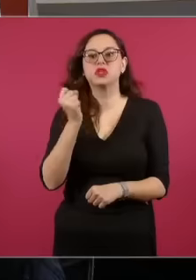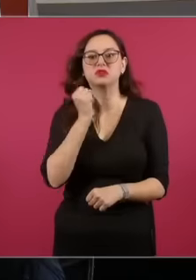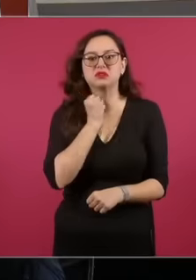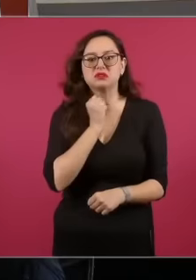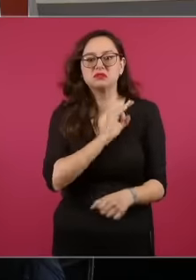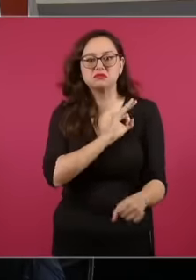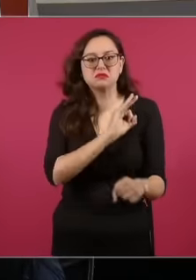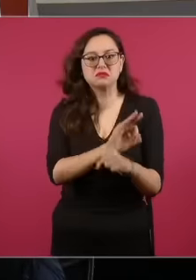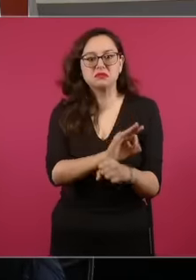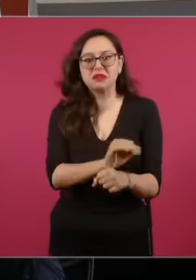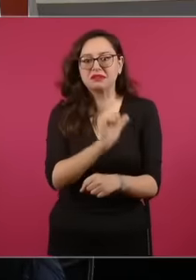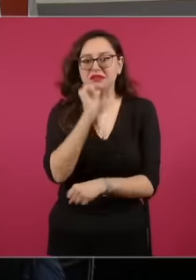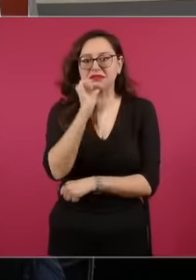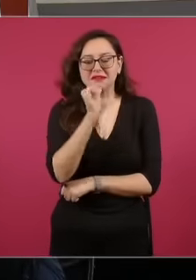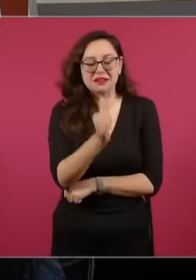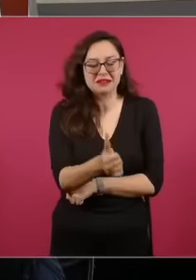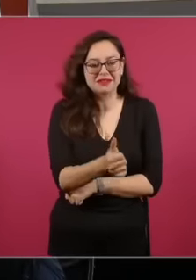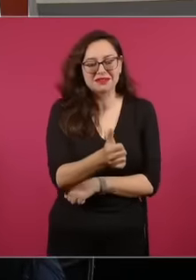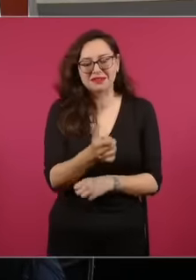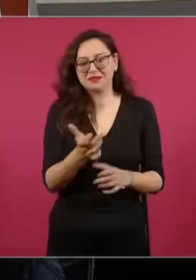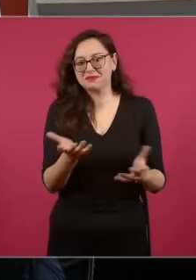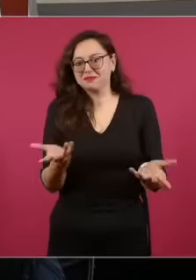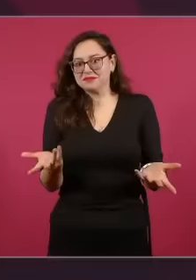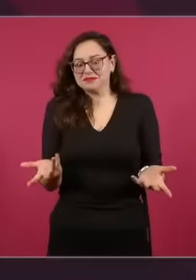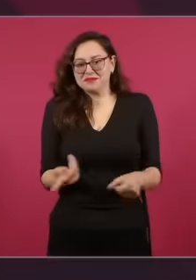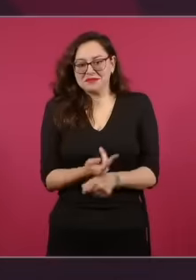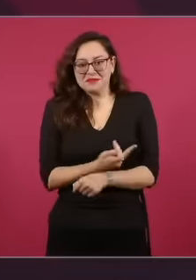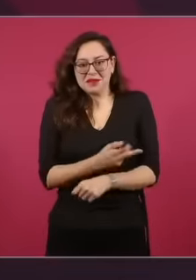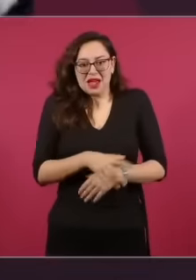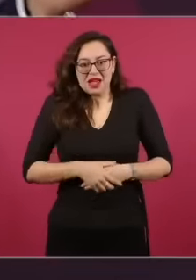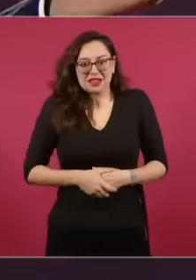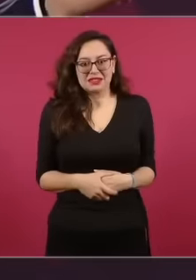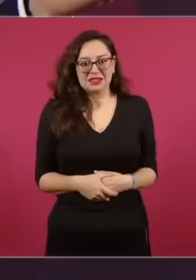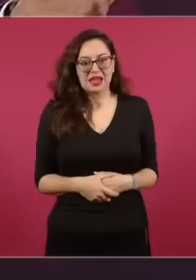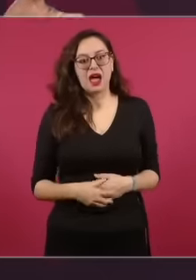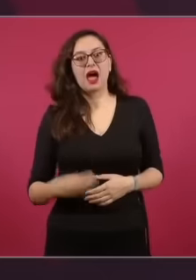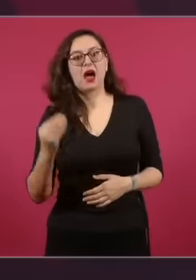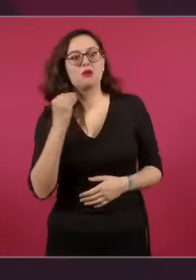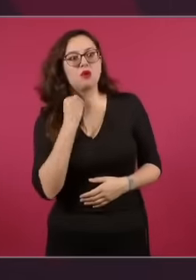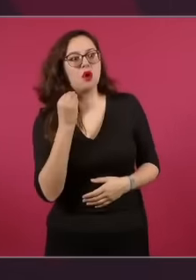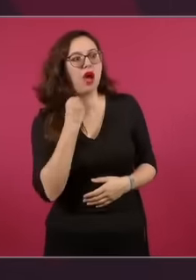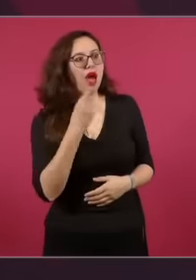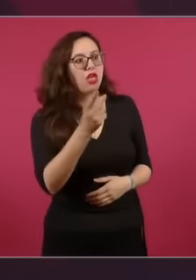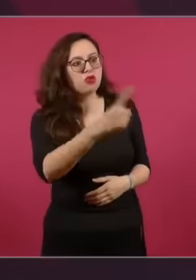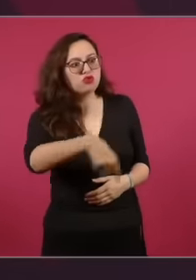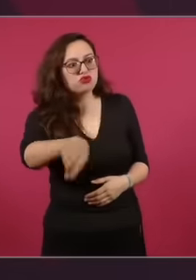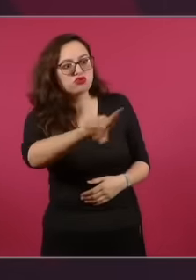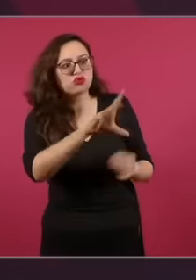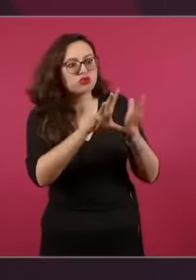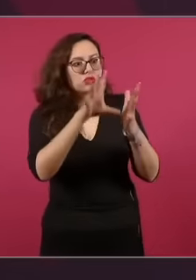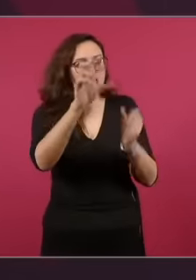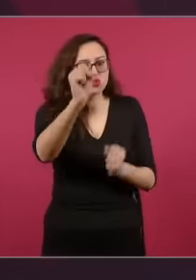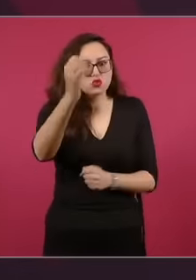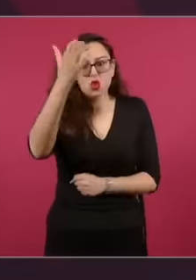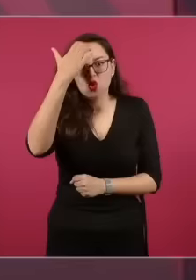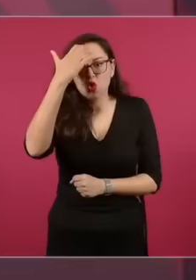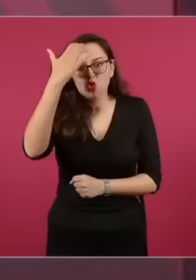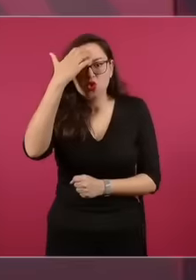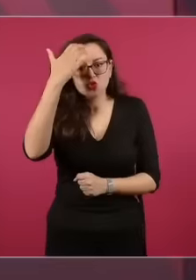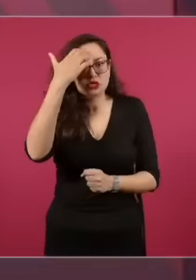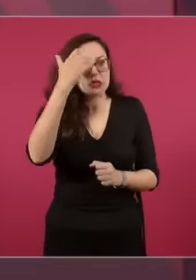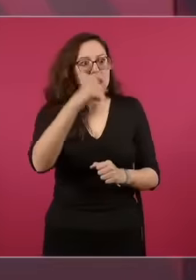del conservadurismo que no dicen nada nada nada